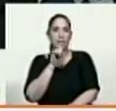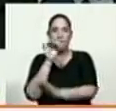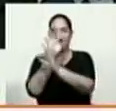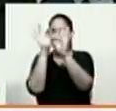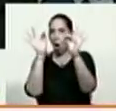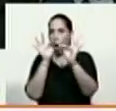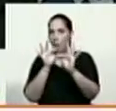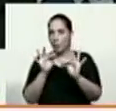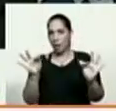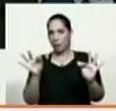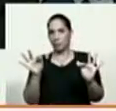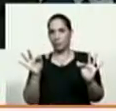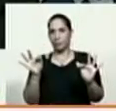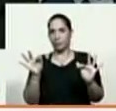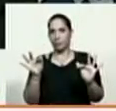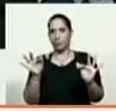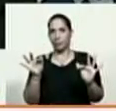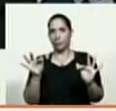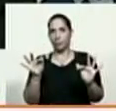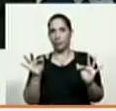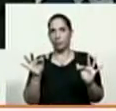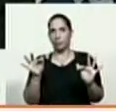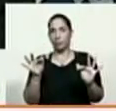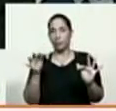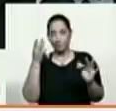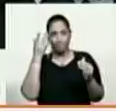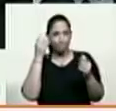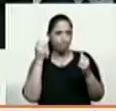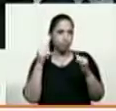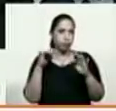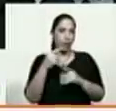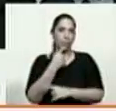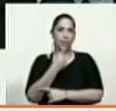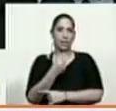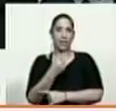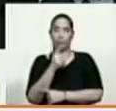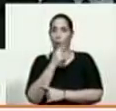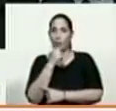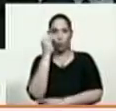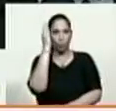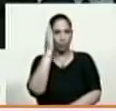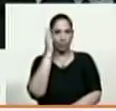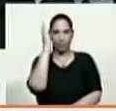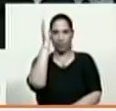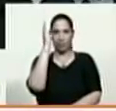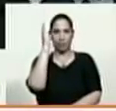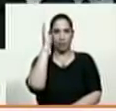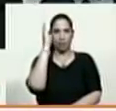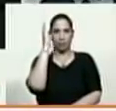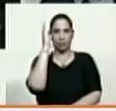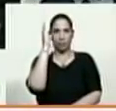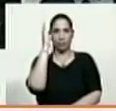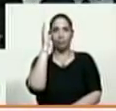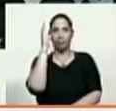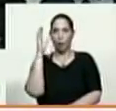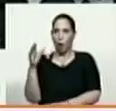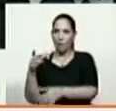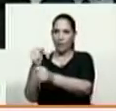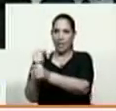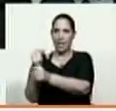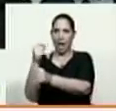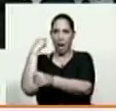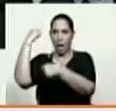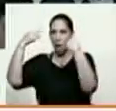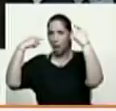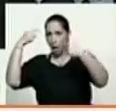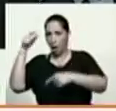sumamente muchas veces yo diría inconsciente creen los delirios de este señor